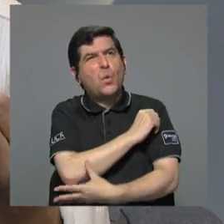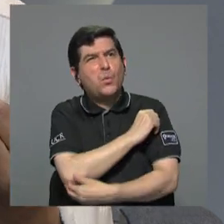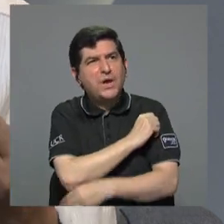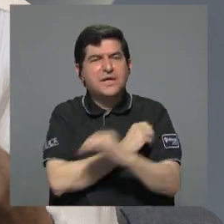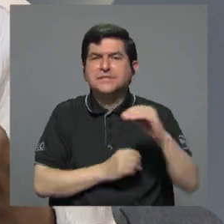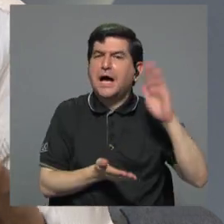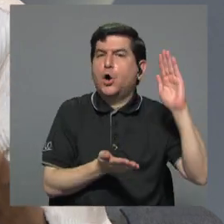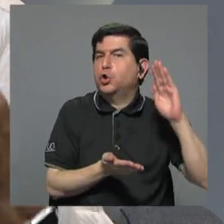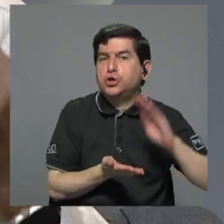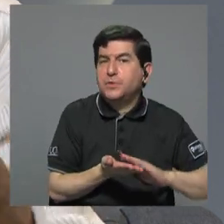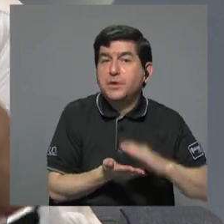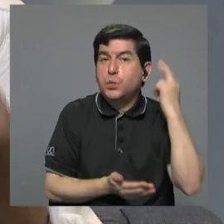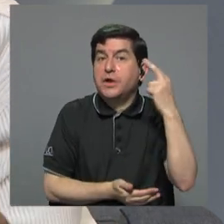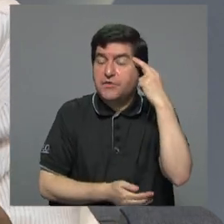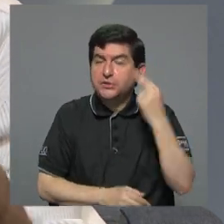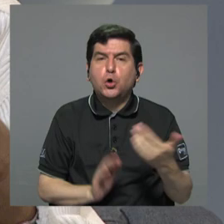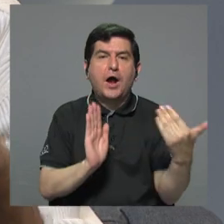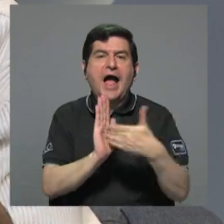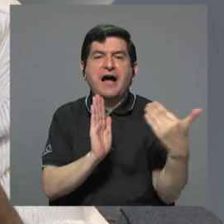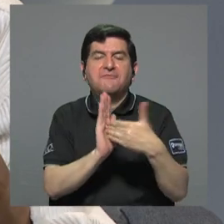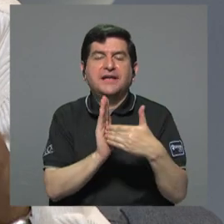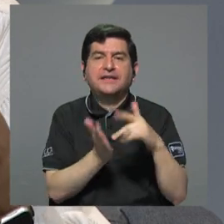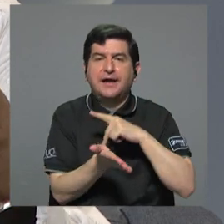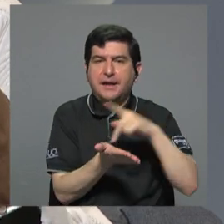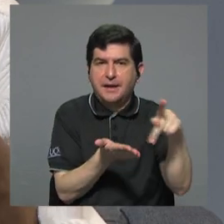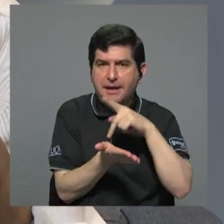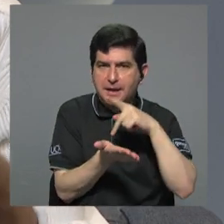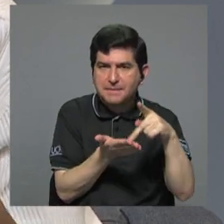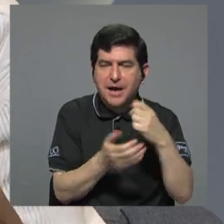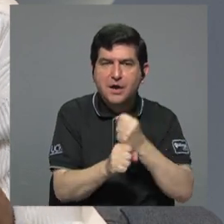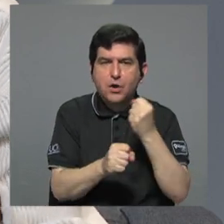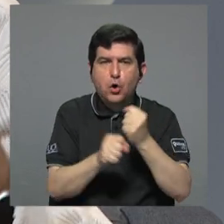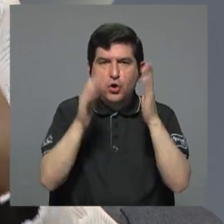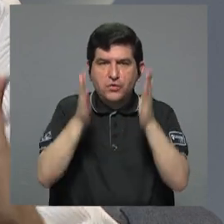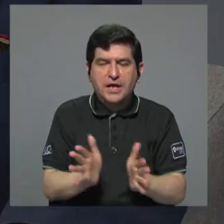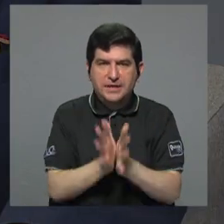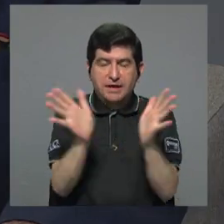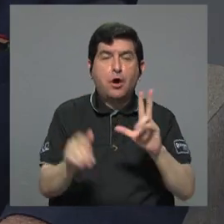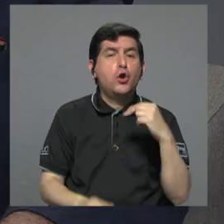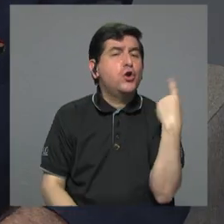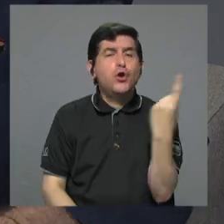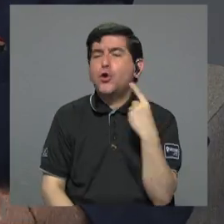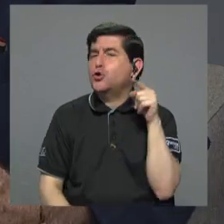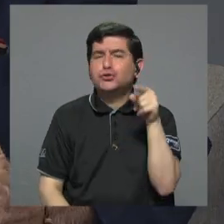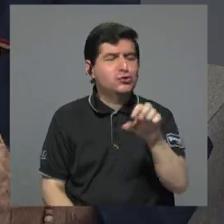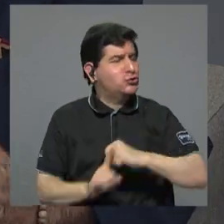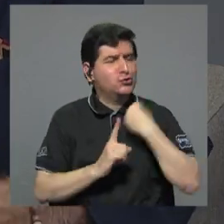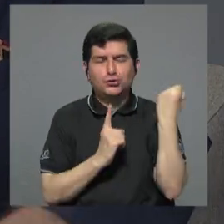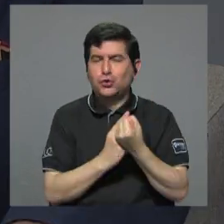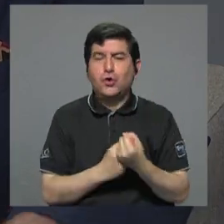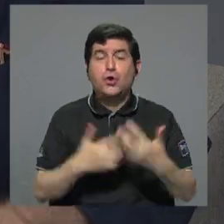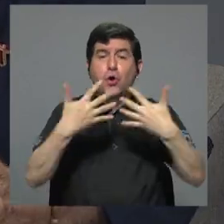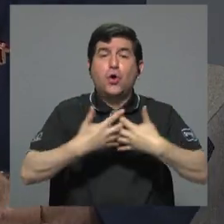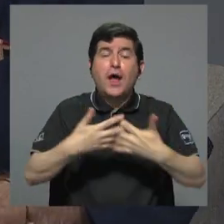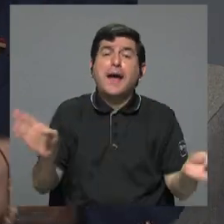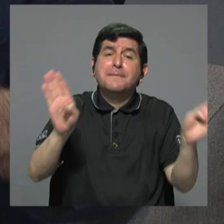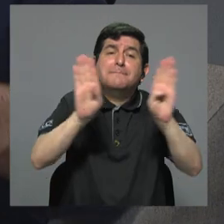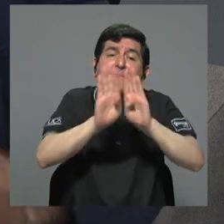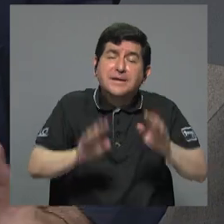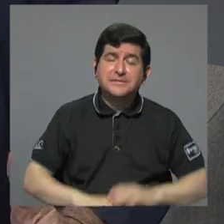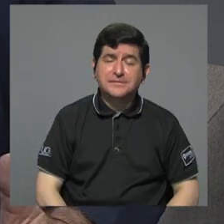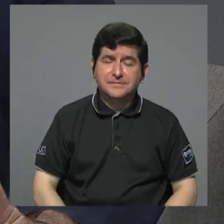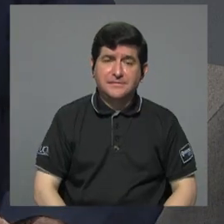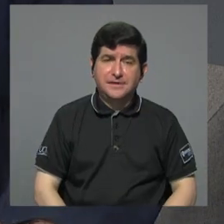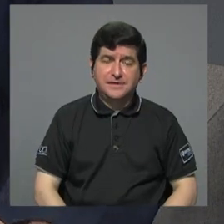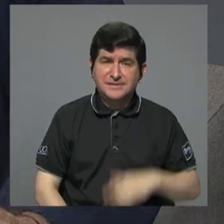disminuido mucho porque se han golpeado los salarios de los empleados públicos. No solo eso, no solo eso, se han cerrado las empresas. Mire, es que,